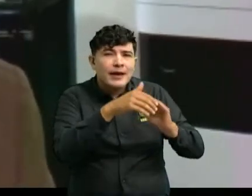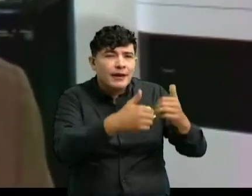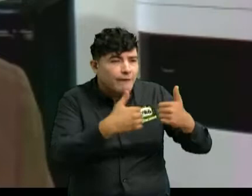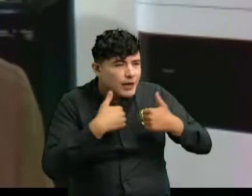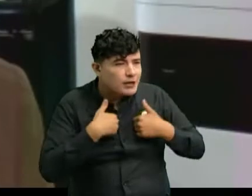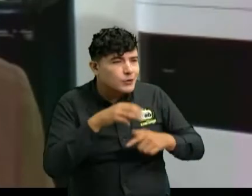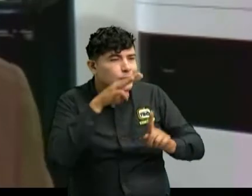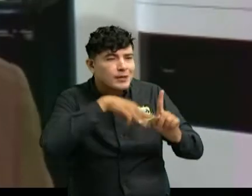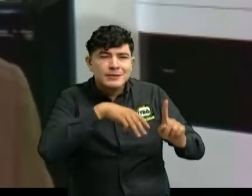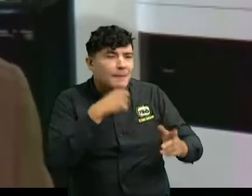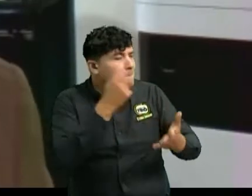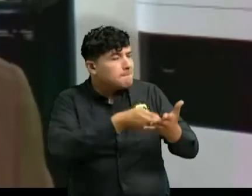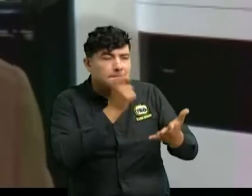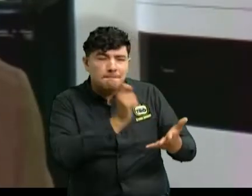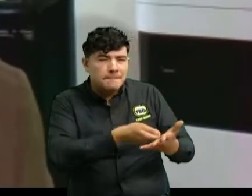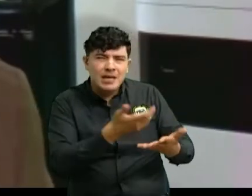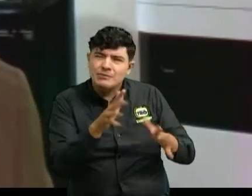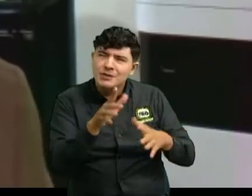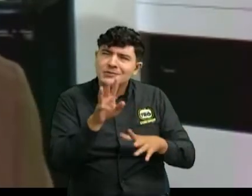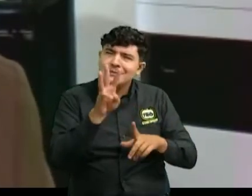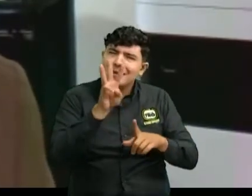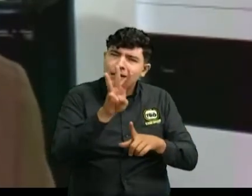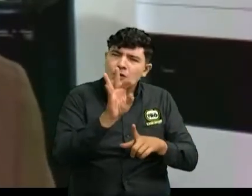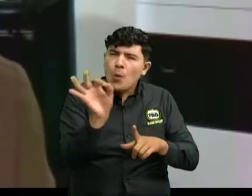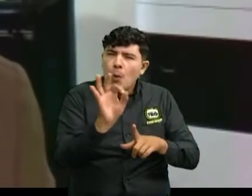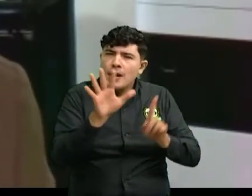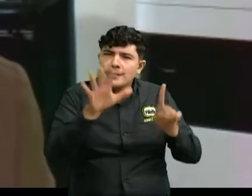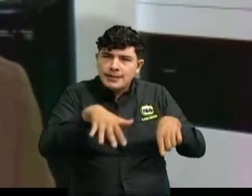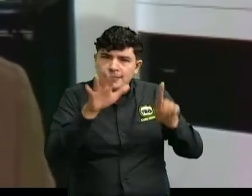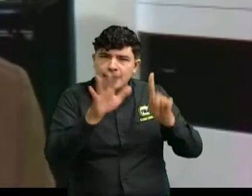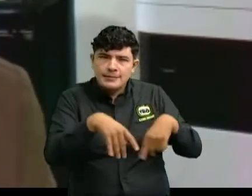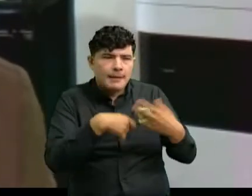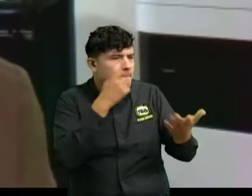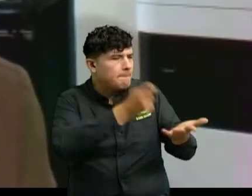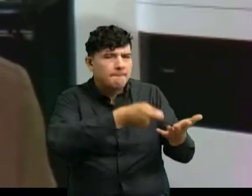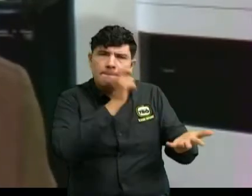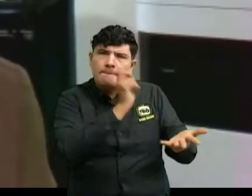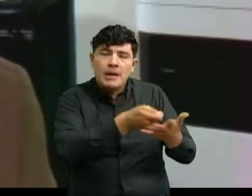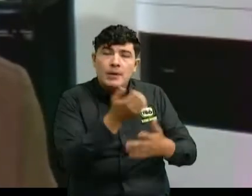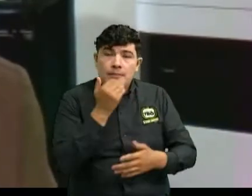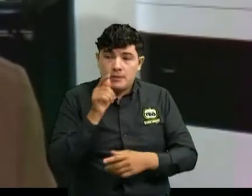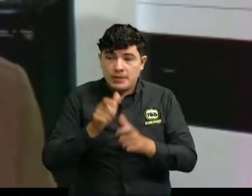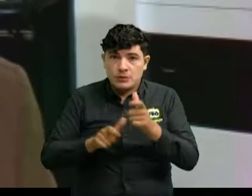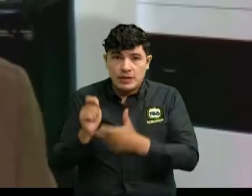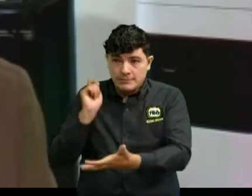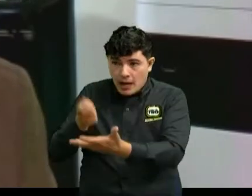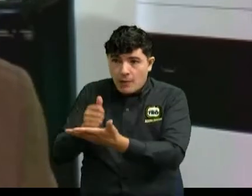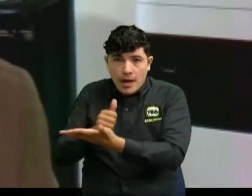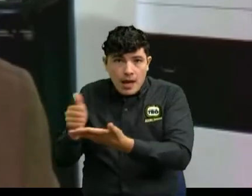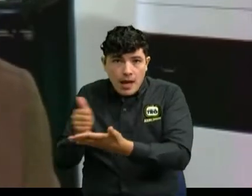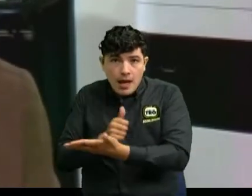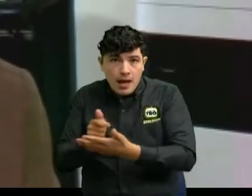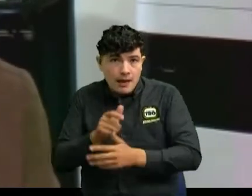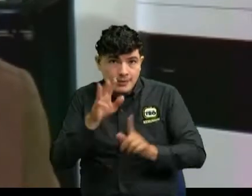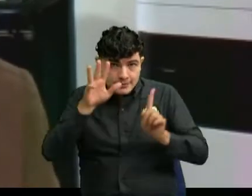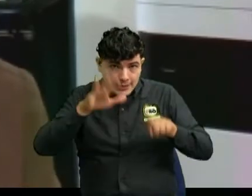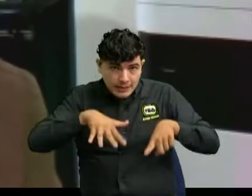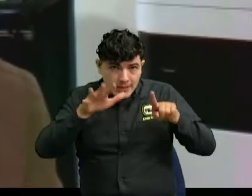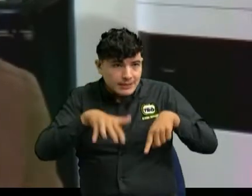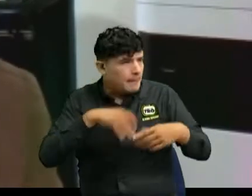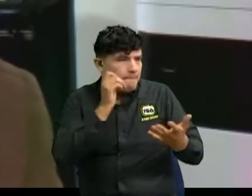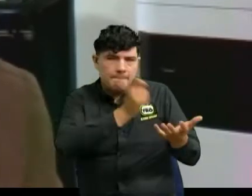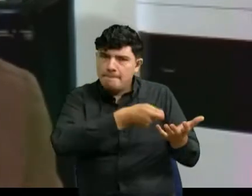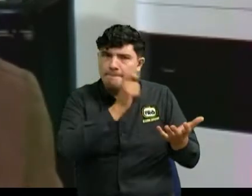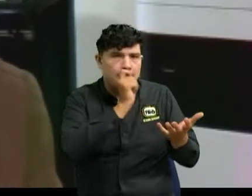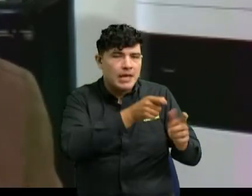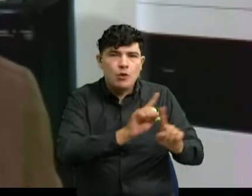tres o seis meses a las personas que tenían crédito financiero no cancelaron las cuotas, solo